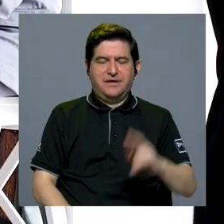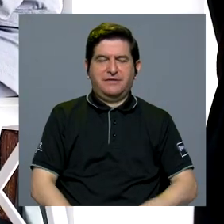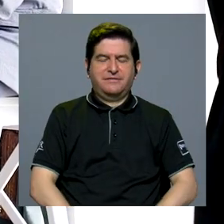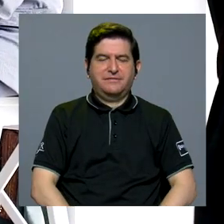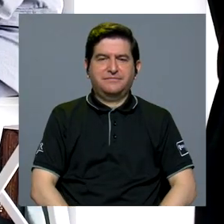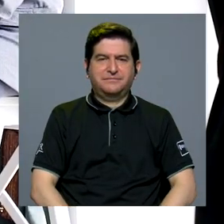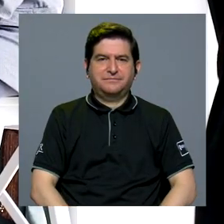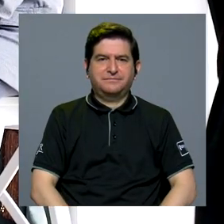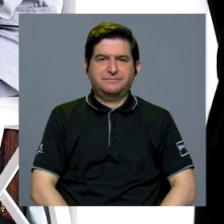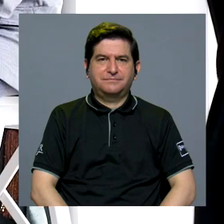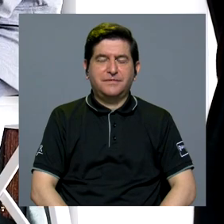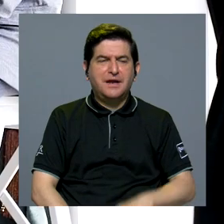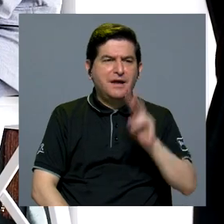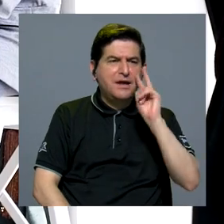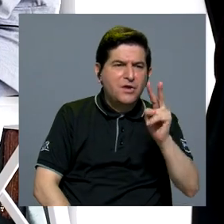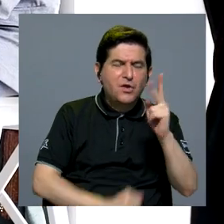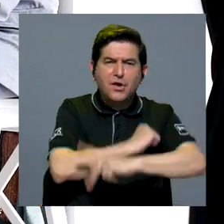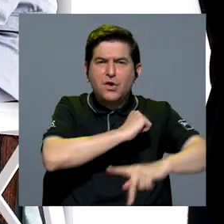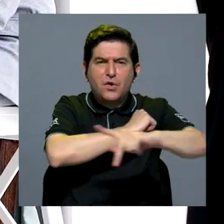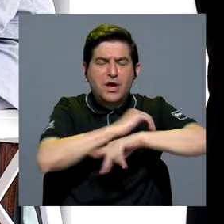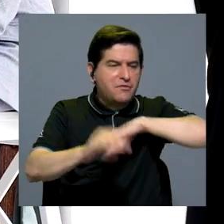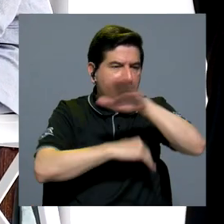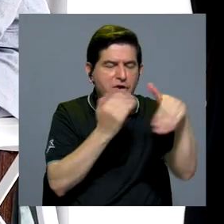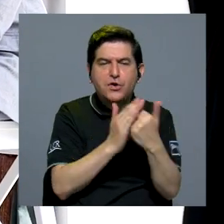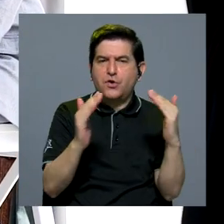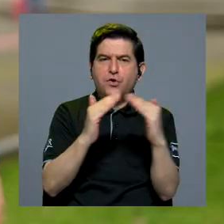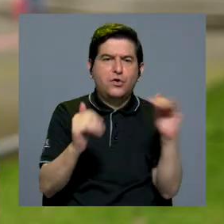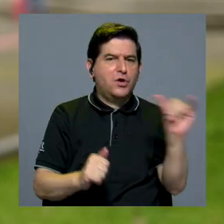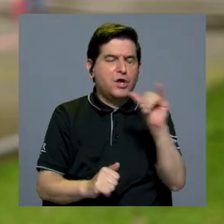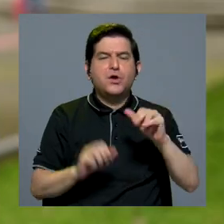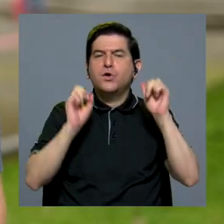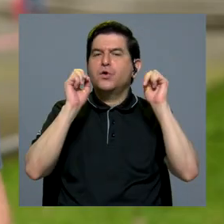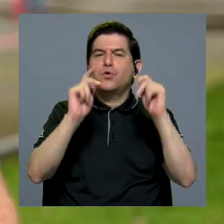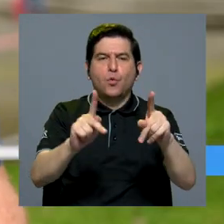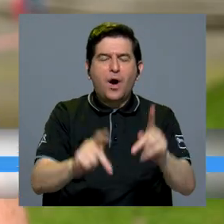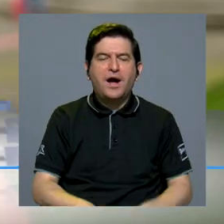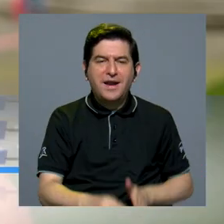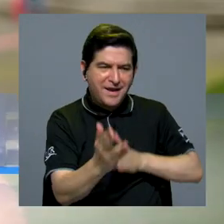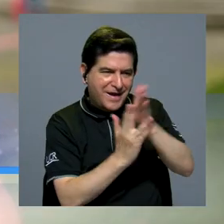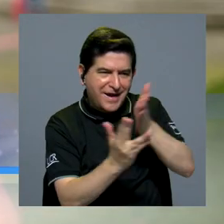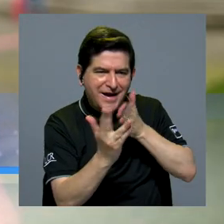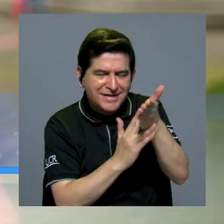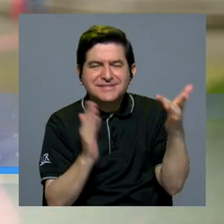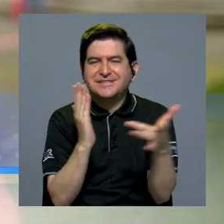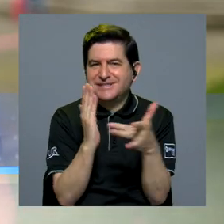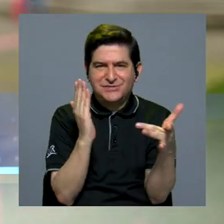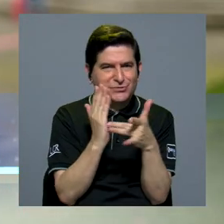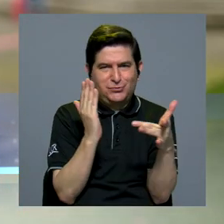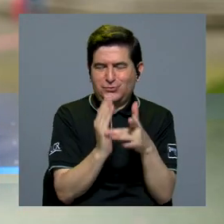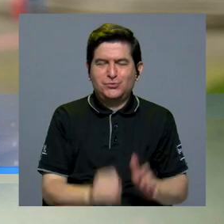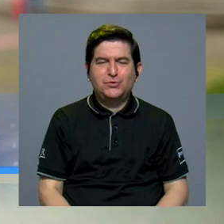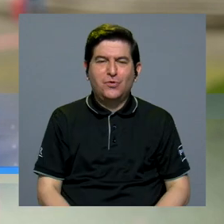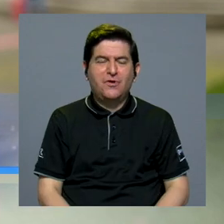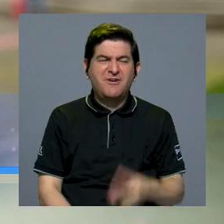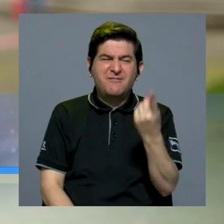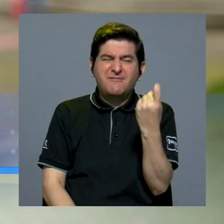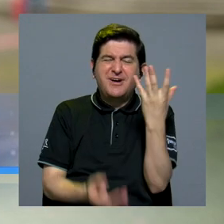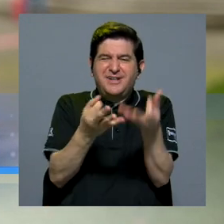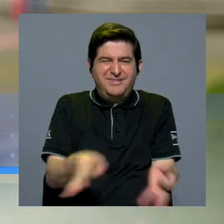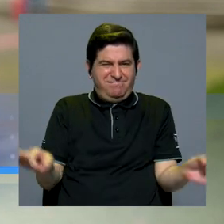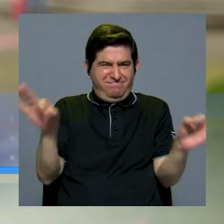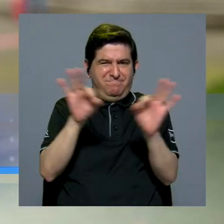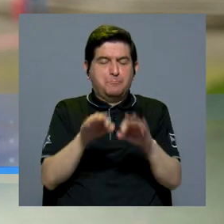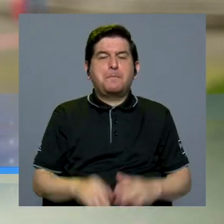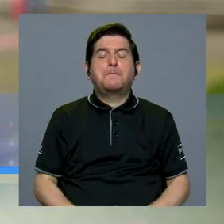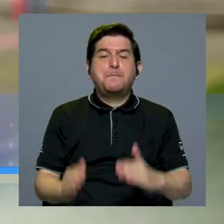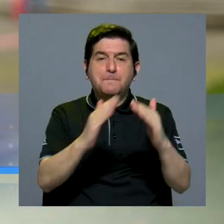ProSIC. Lo que vemos a nivel país es que no todos los hogares tienen las mismas posibilidades de acceso a la tecnología. Hay deudas importantes, por ejemplo,